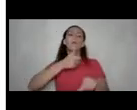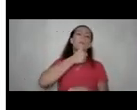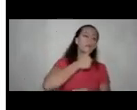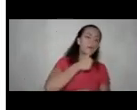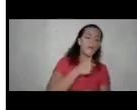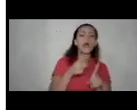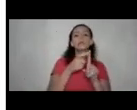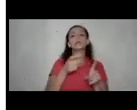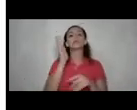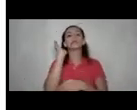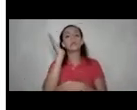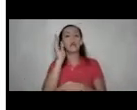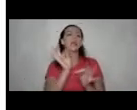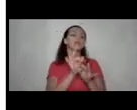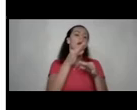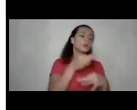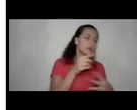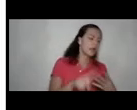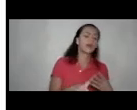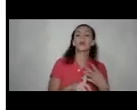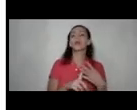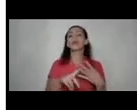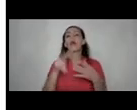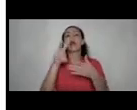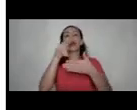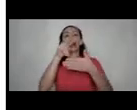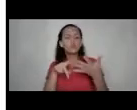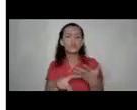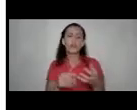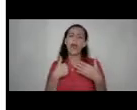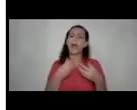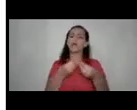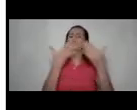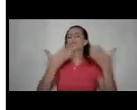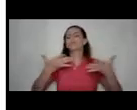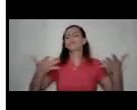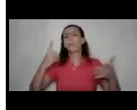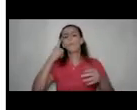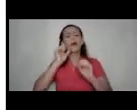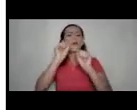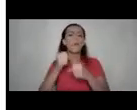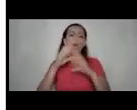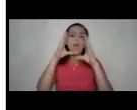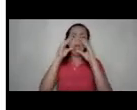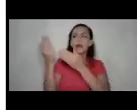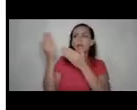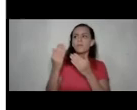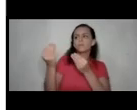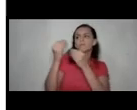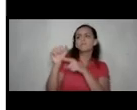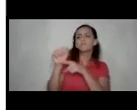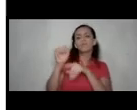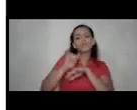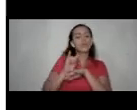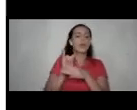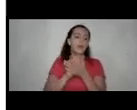charlas desde talleres desde lectura realmente hay muchos insumos para poder informarnos y capacitarnos sobre este tema